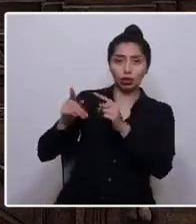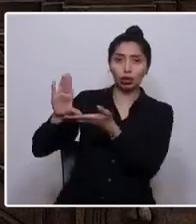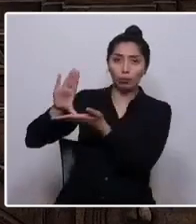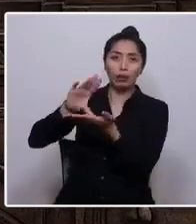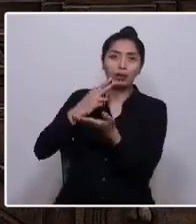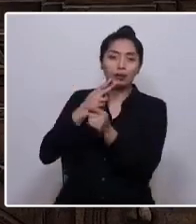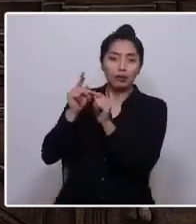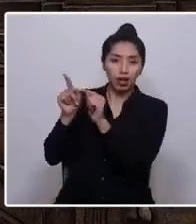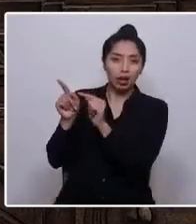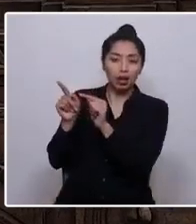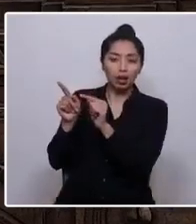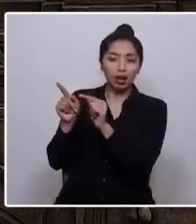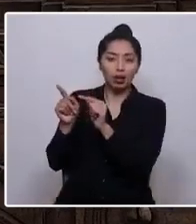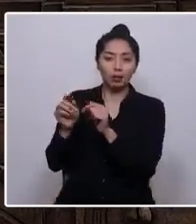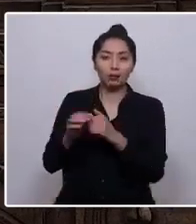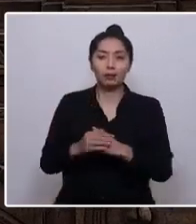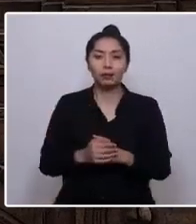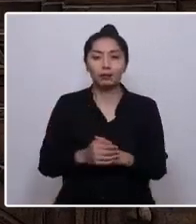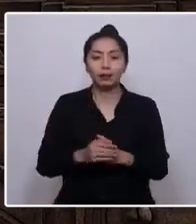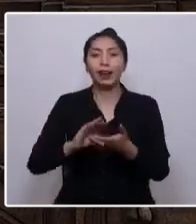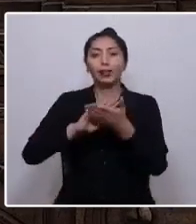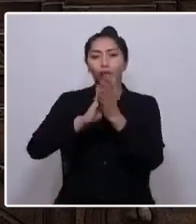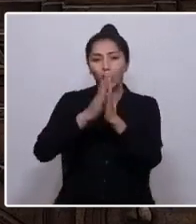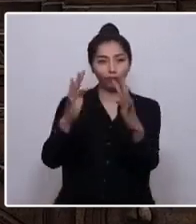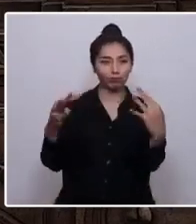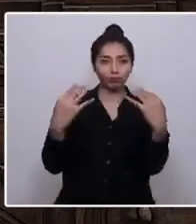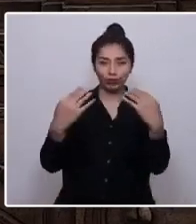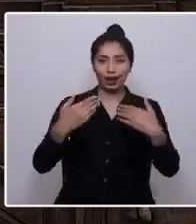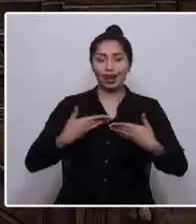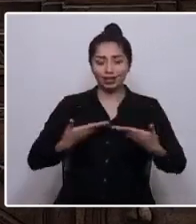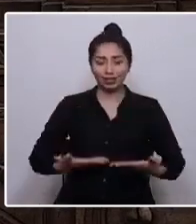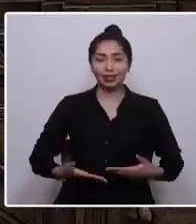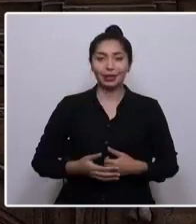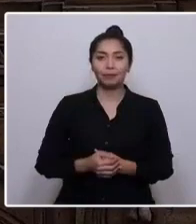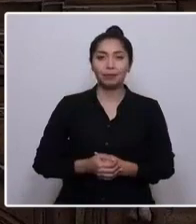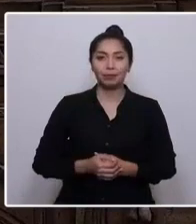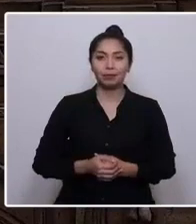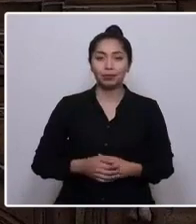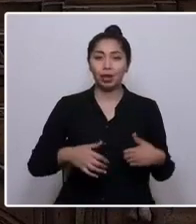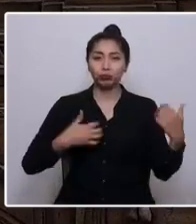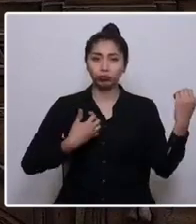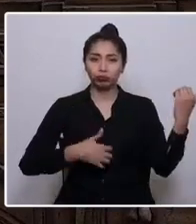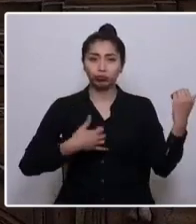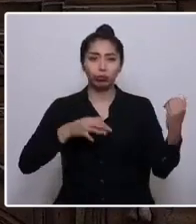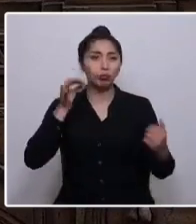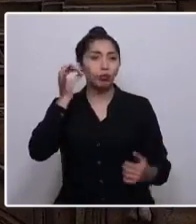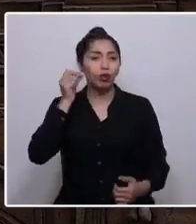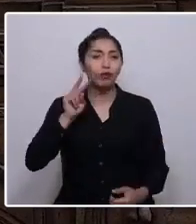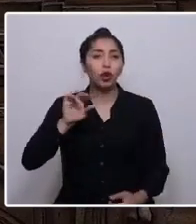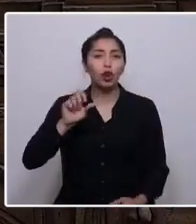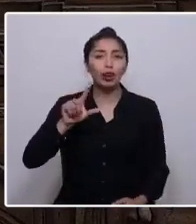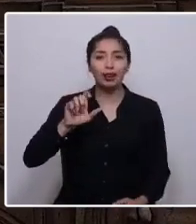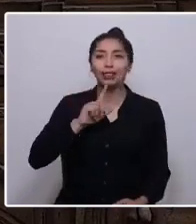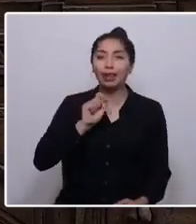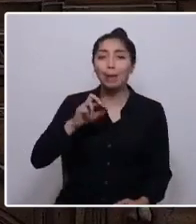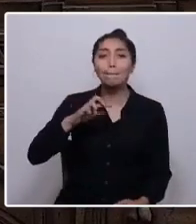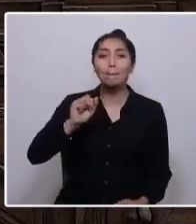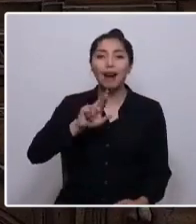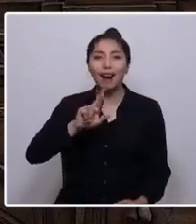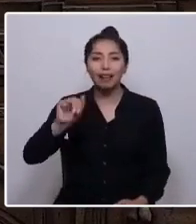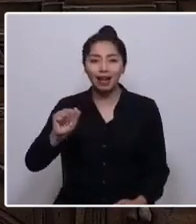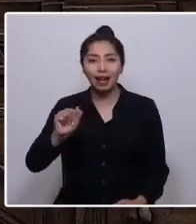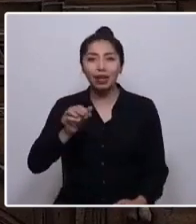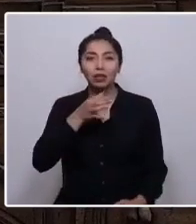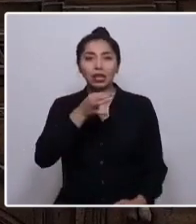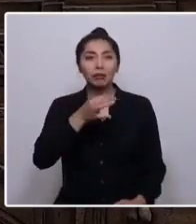a la bancada de YouTube, que está muy atenta. Violeta Parra diría en esta hora fundamental, me falta